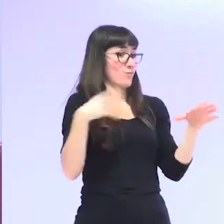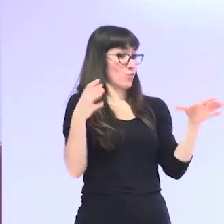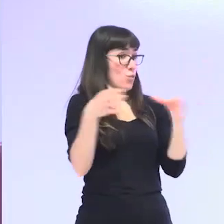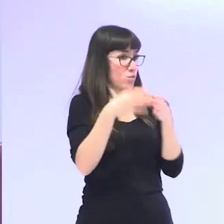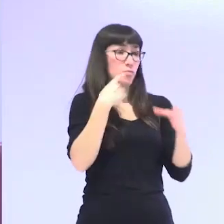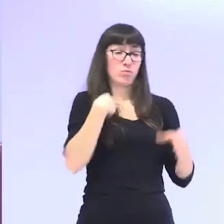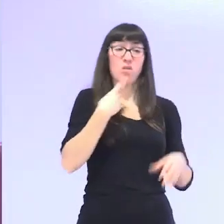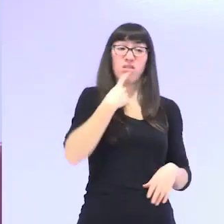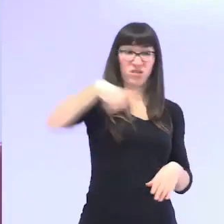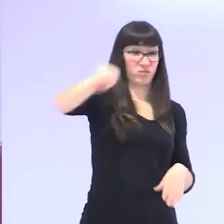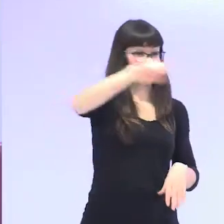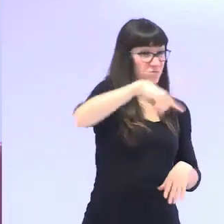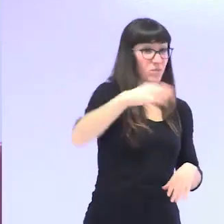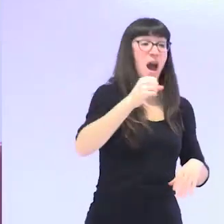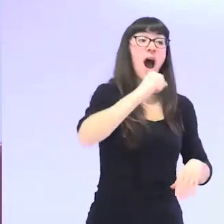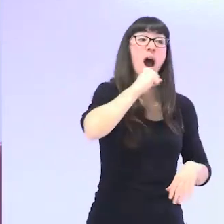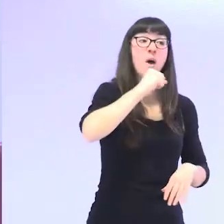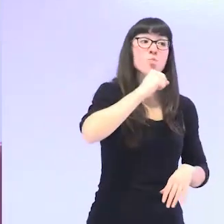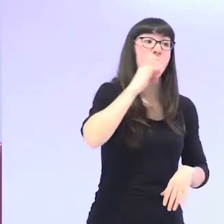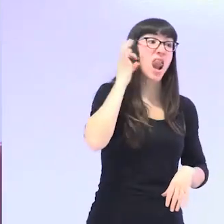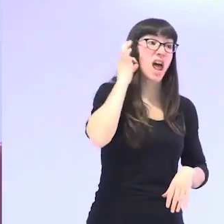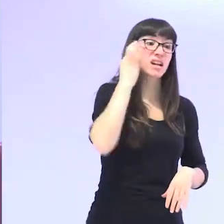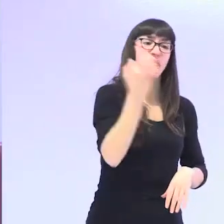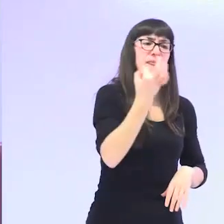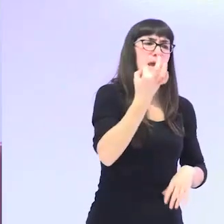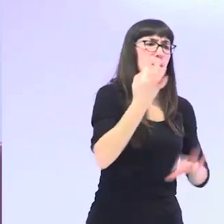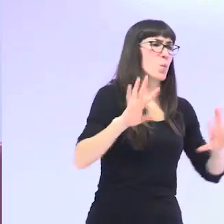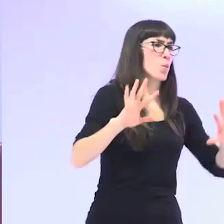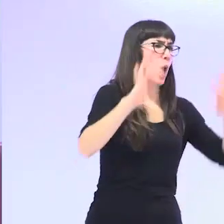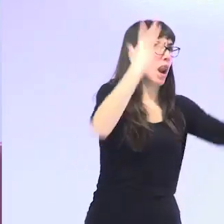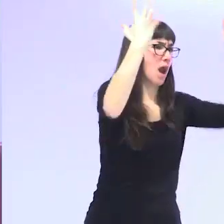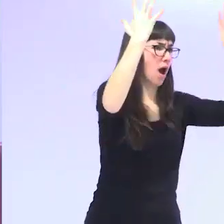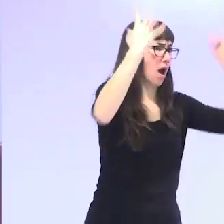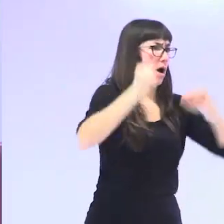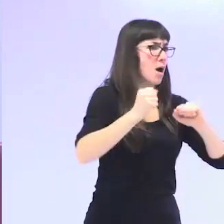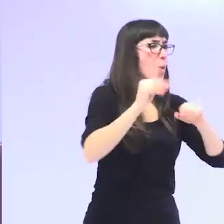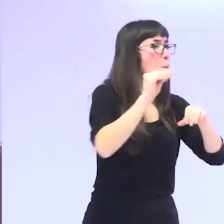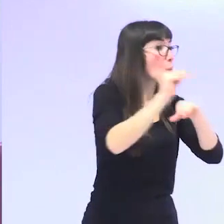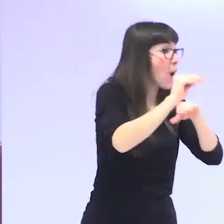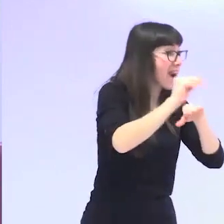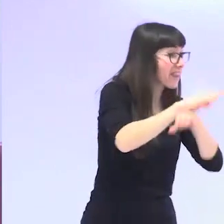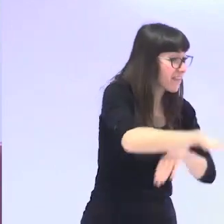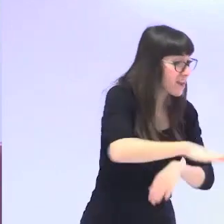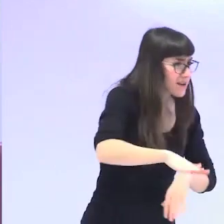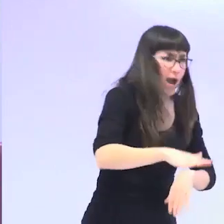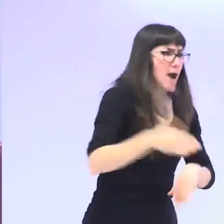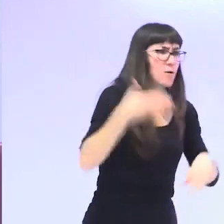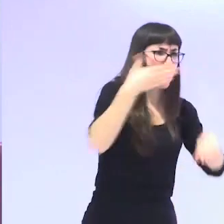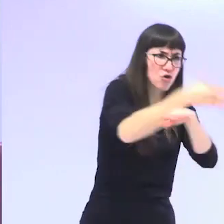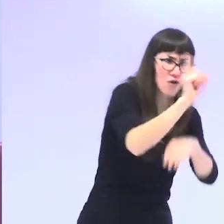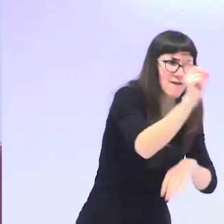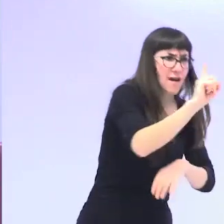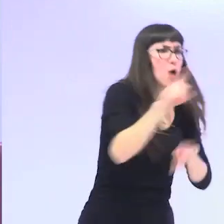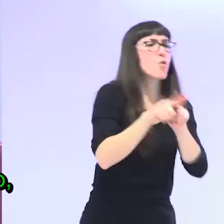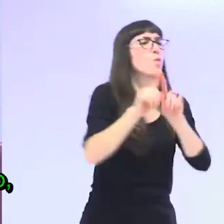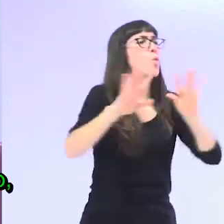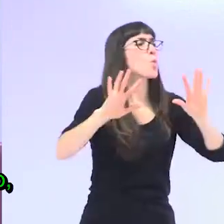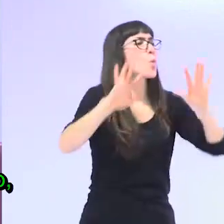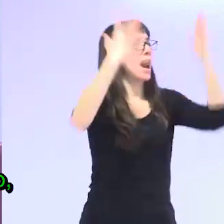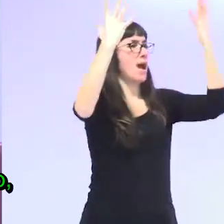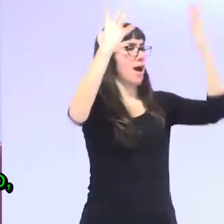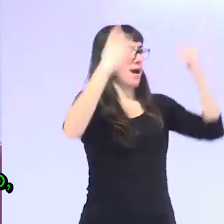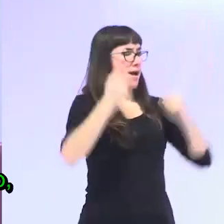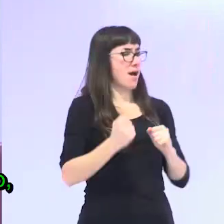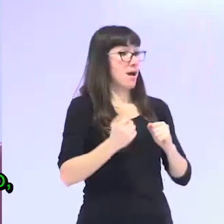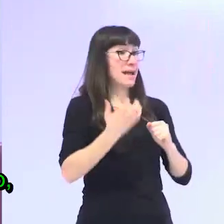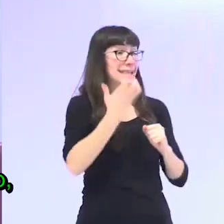huelga de abuelas hoy no hay que ir a buscar a nadie a la guardería mala suerte hay que hacer huelga de abuelas porque